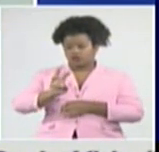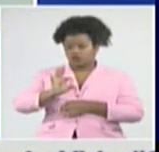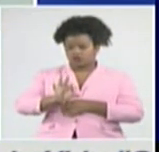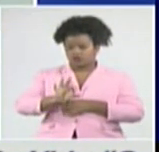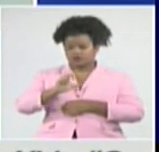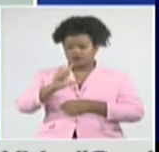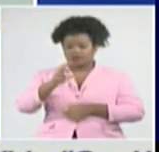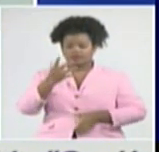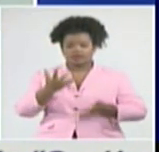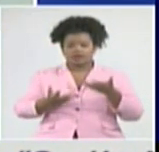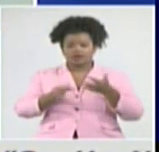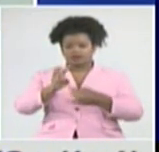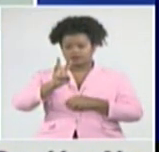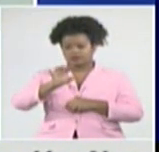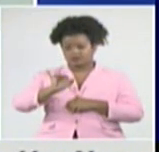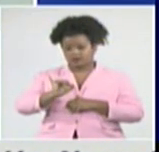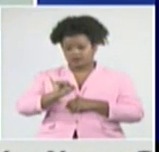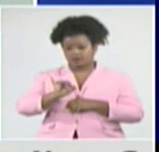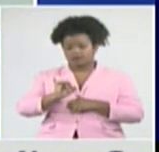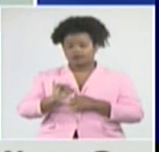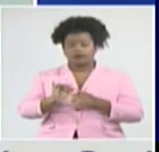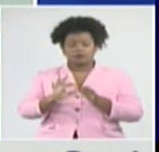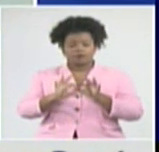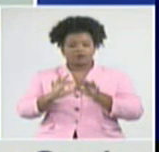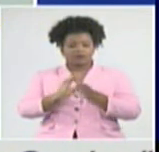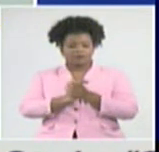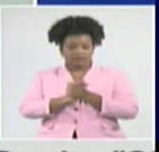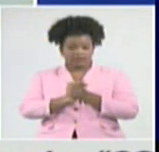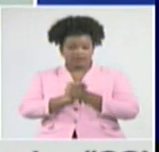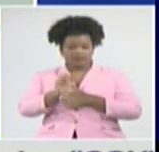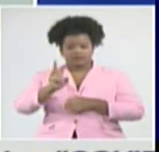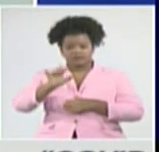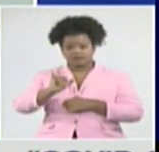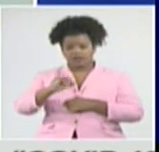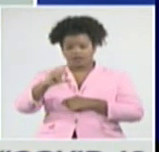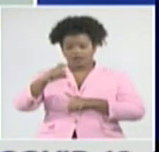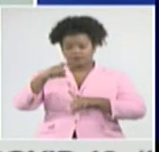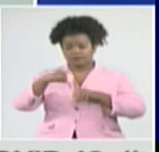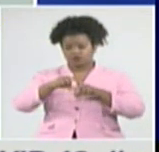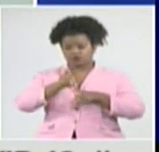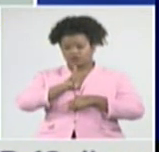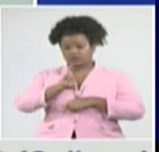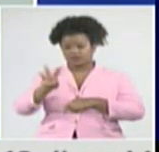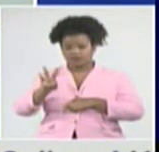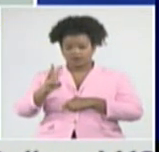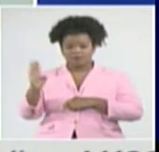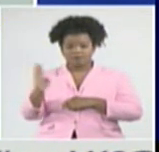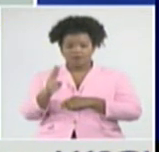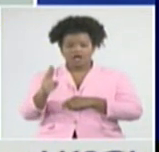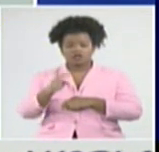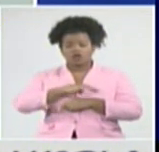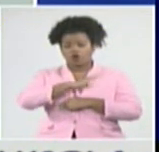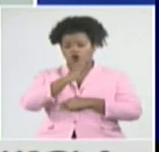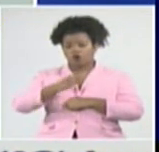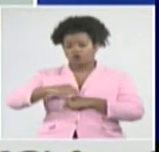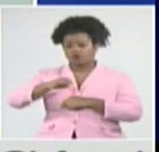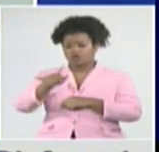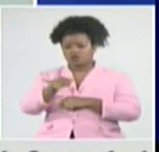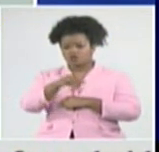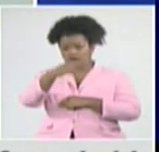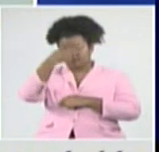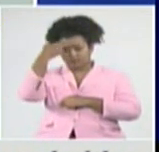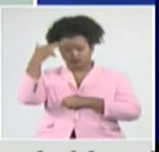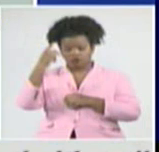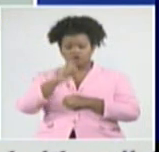Guira de Melena 36, Caimito 33, Bahía Onda, al igual que San Antonio de los Baños, con 23 casos